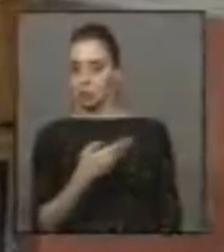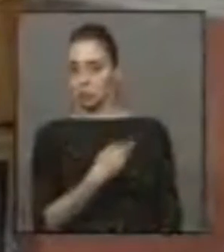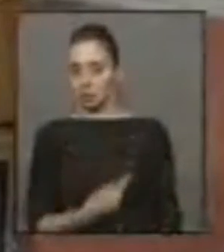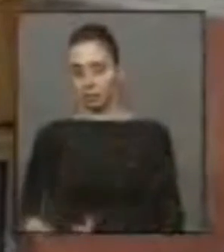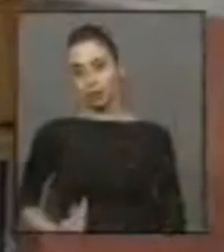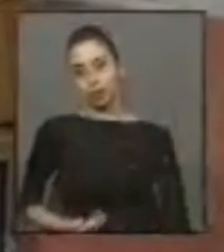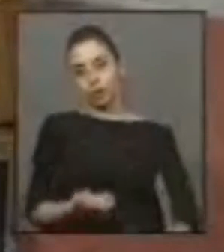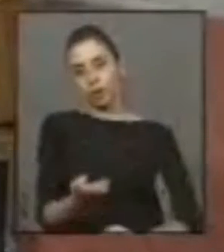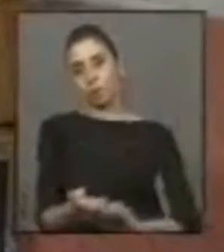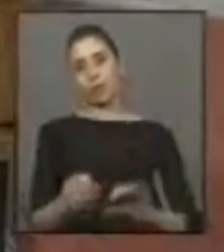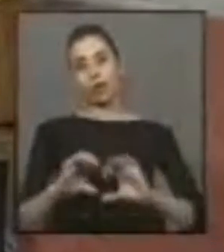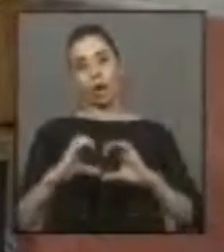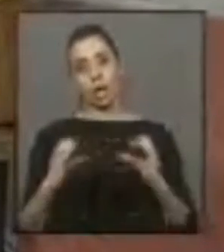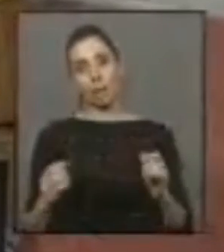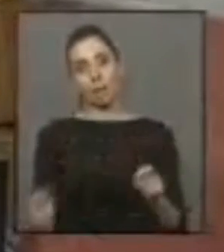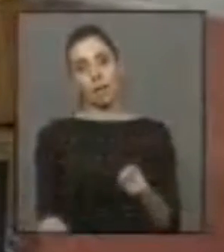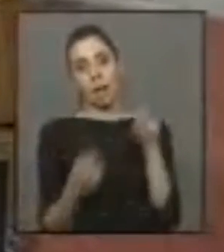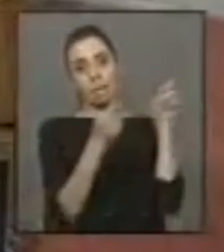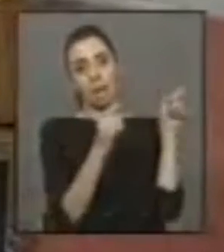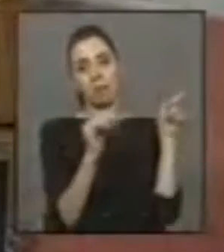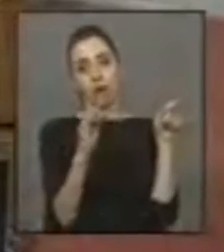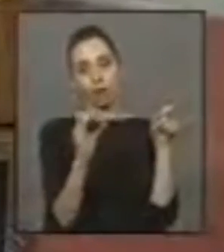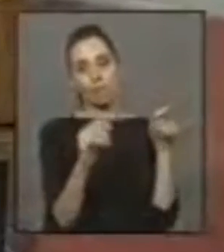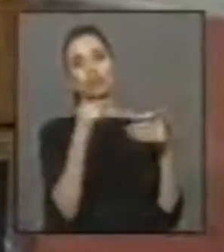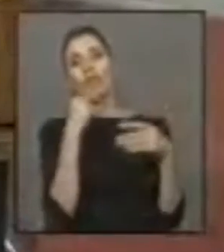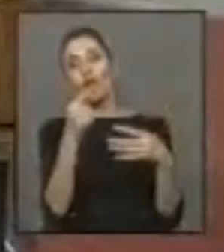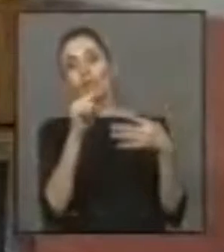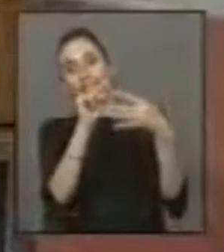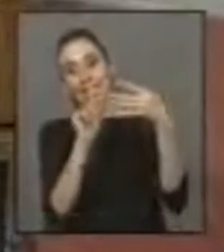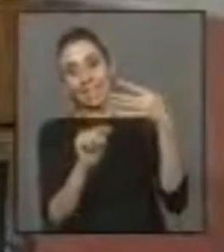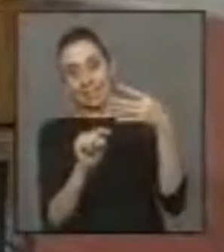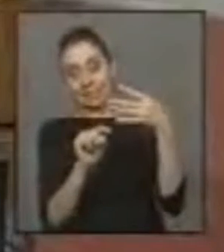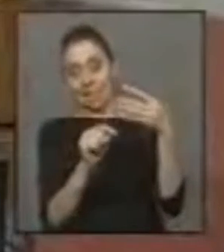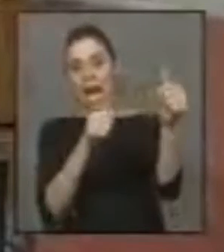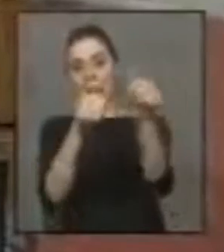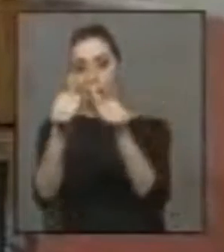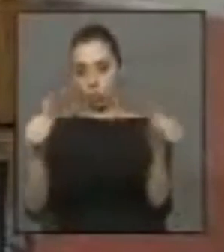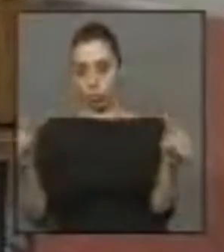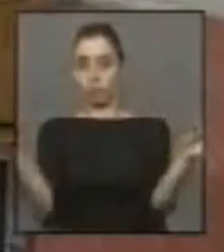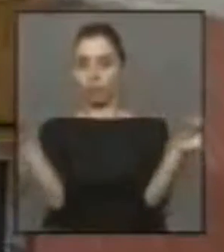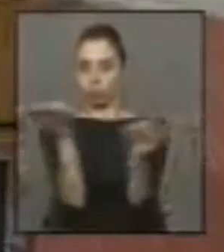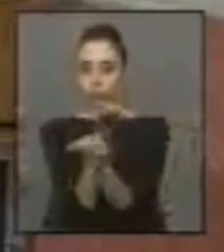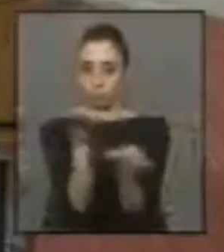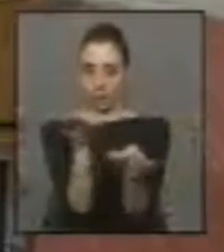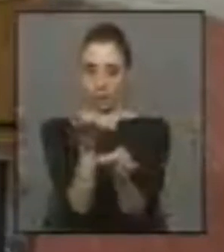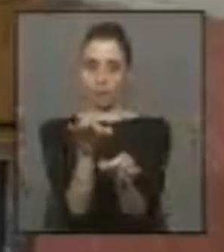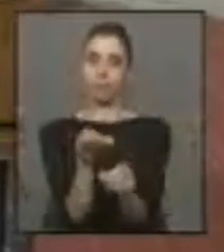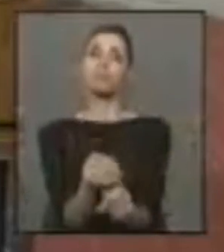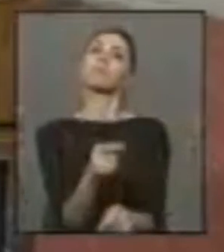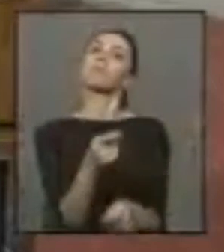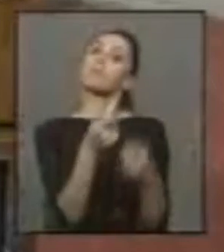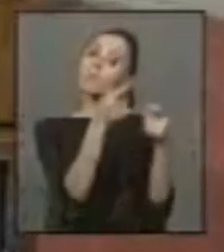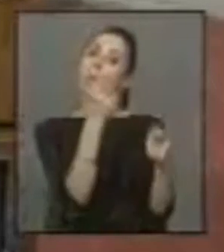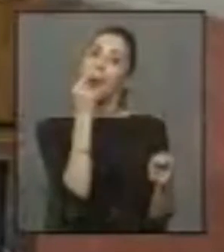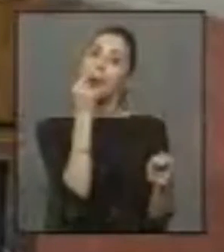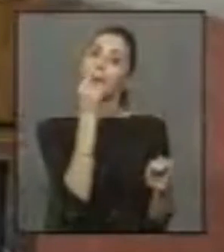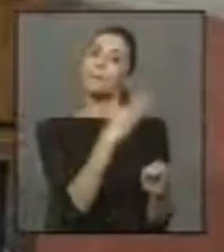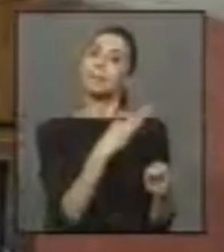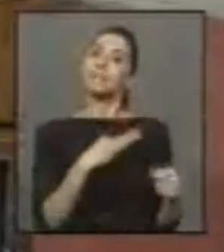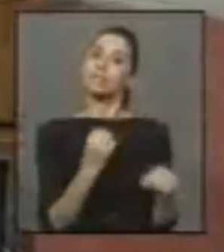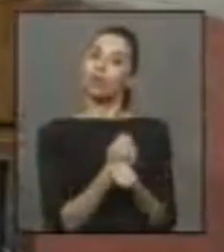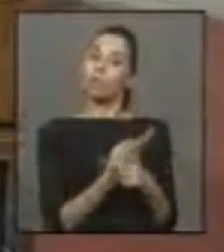solicito a esta Cámara que oficie las siguientes autoridades en el siguiente tenor y sentido. Al Ministro de Obras Públicas,